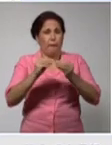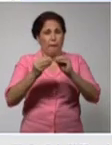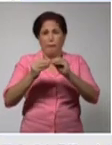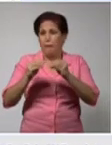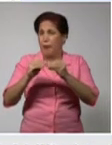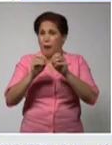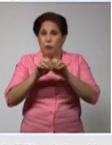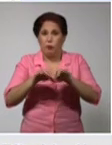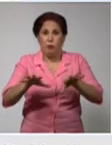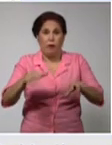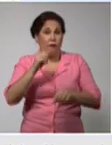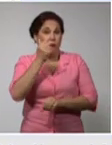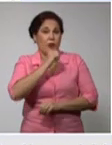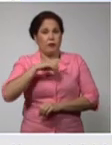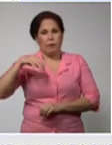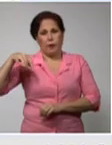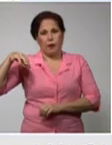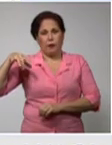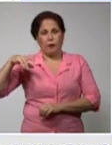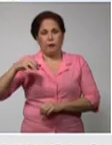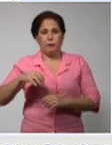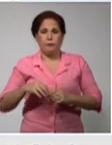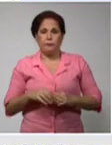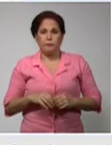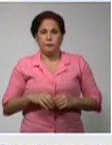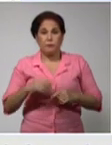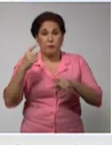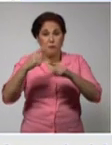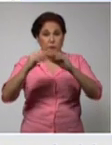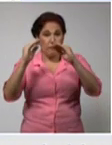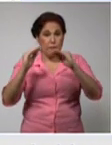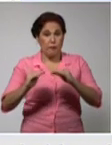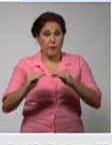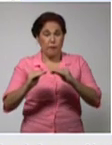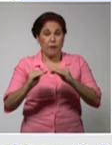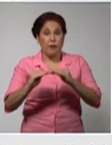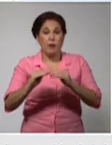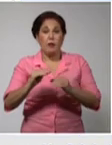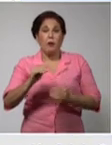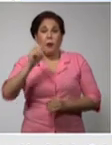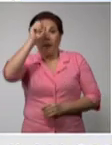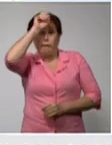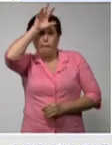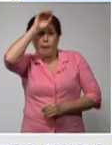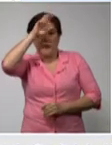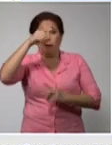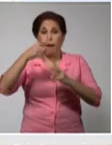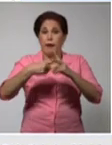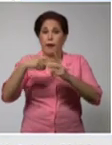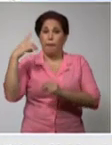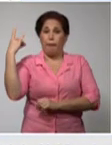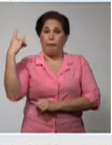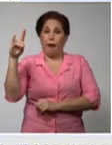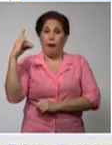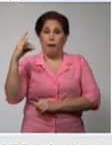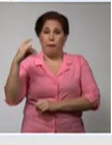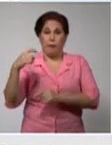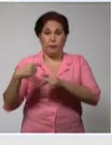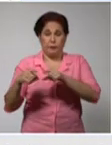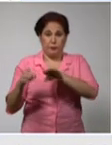de este territorio. Le sigue Minas de Matambre y La Palma. Granma,